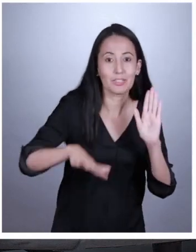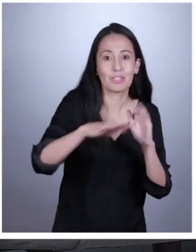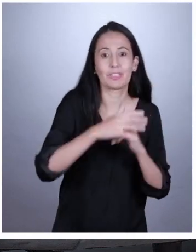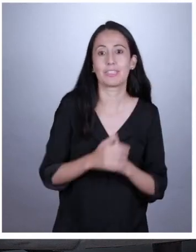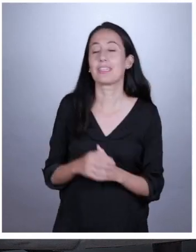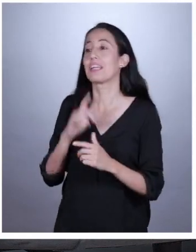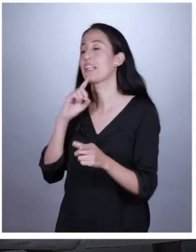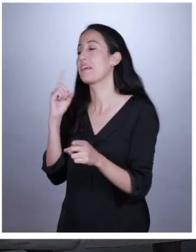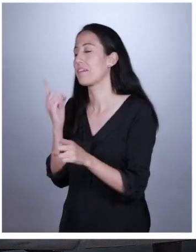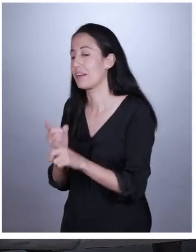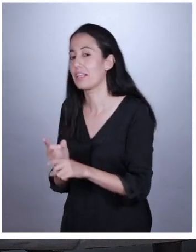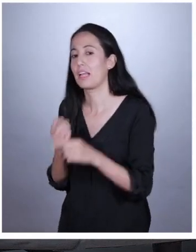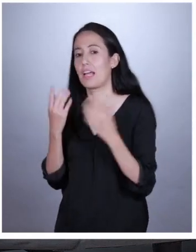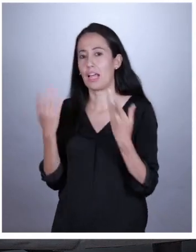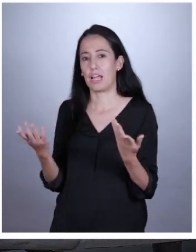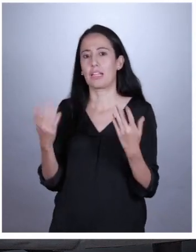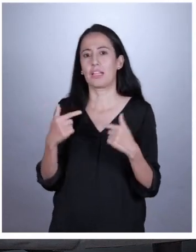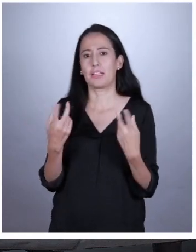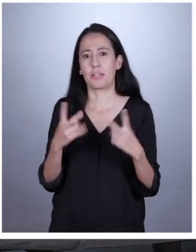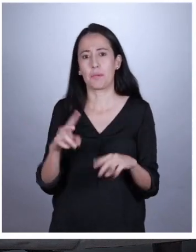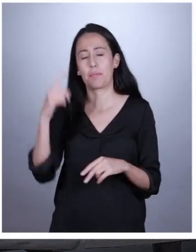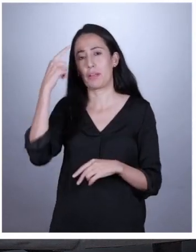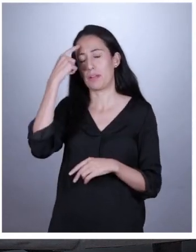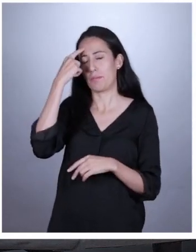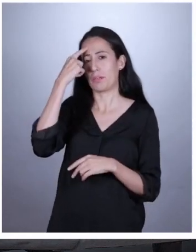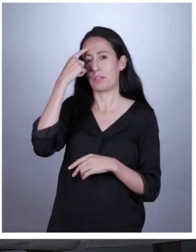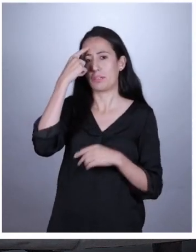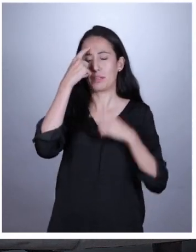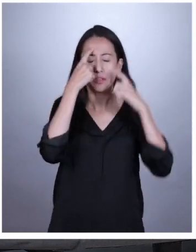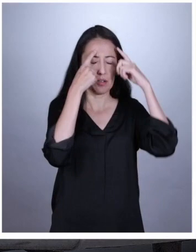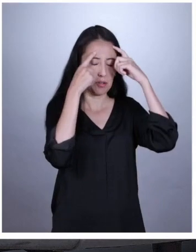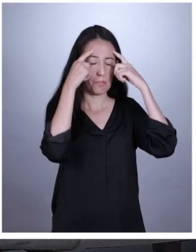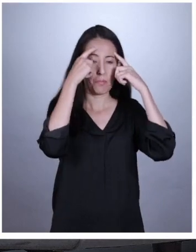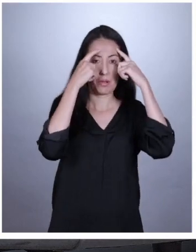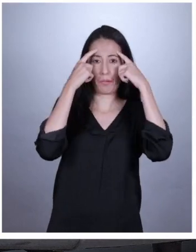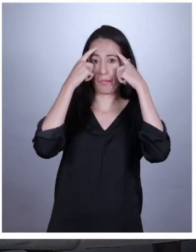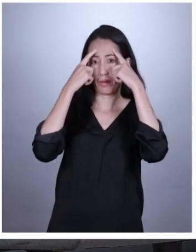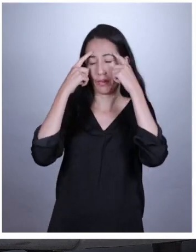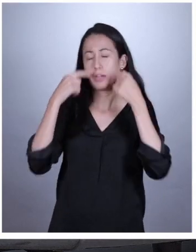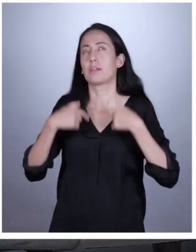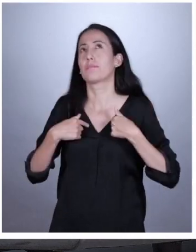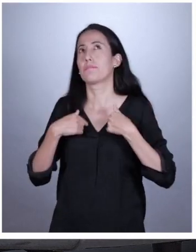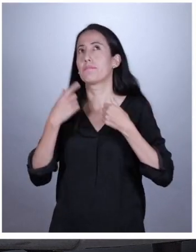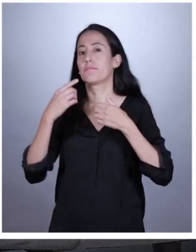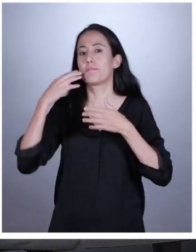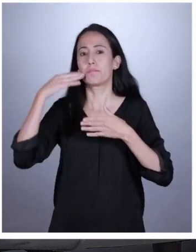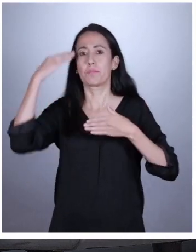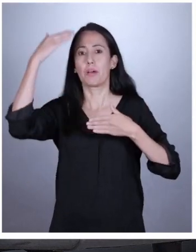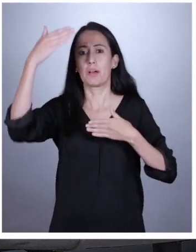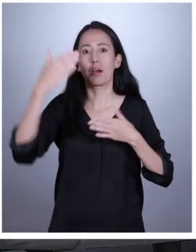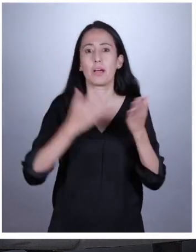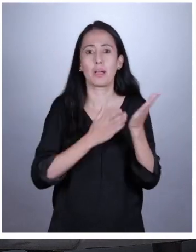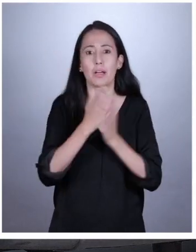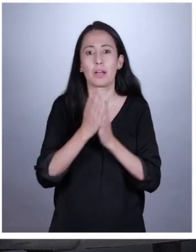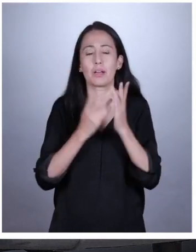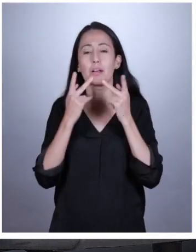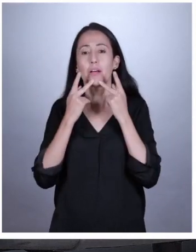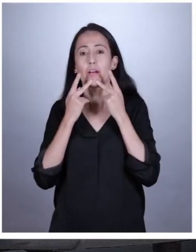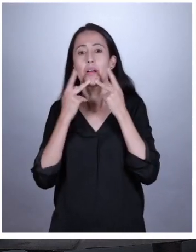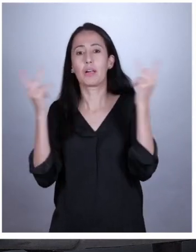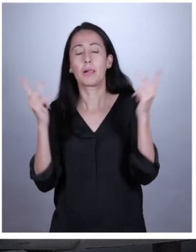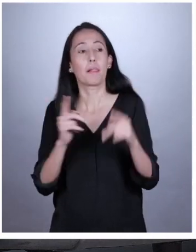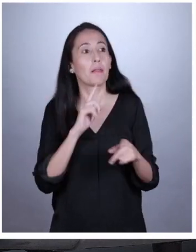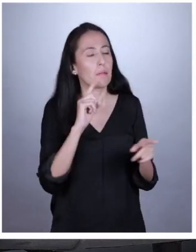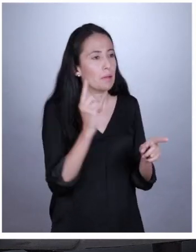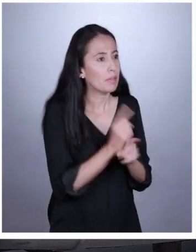servicio de todos y todas. Sí, aparte te pone a pensar. Estoy considerando seriamente prepararme para hacer servicio público